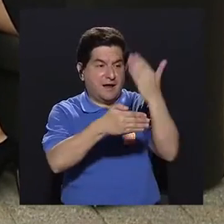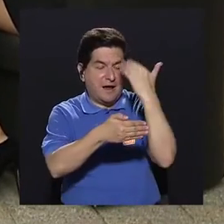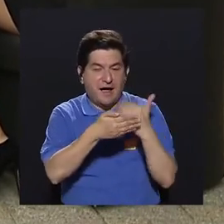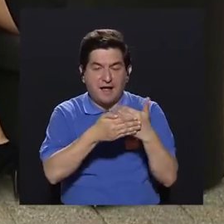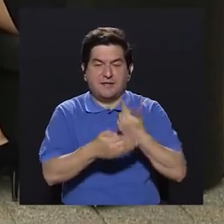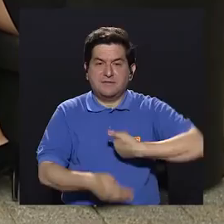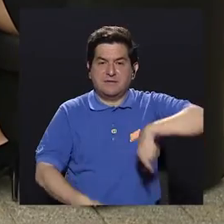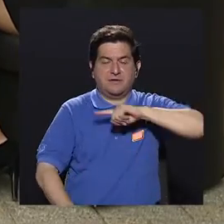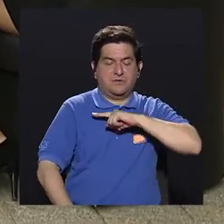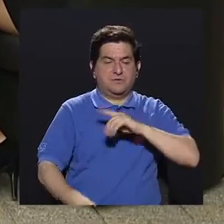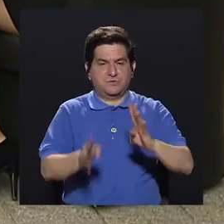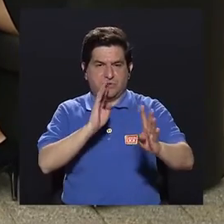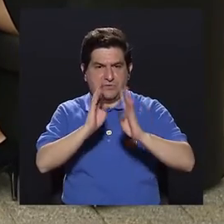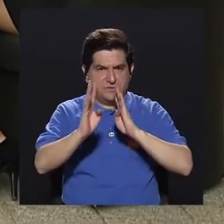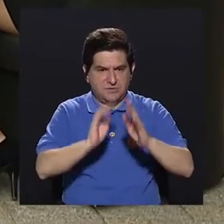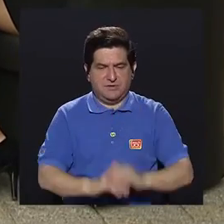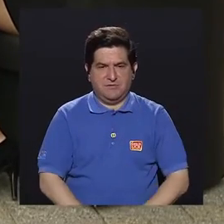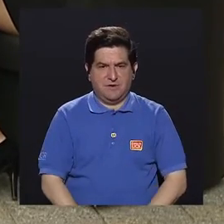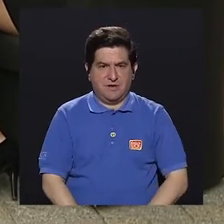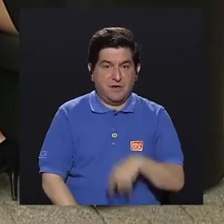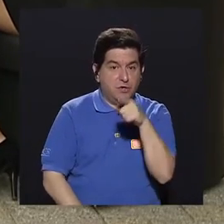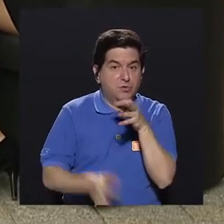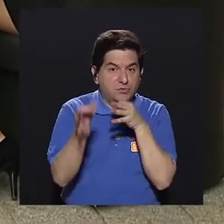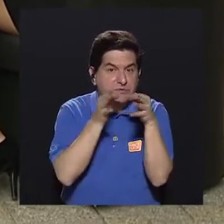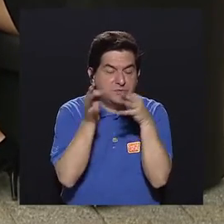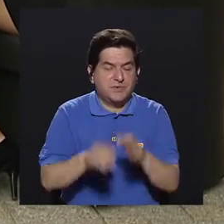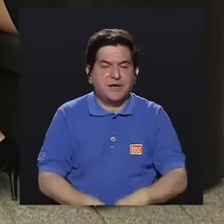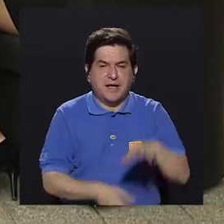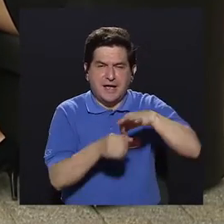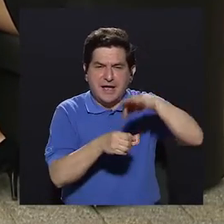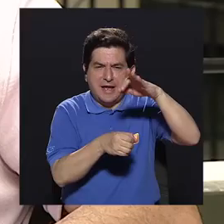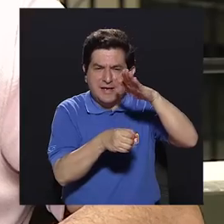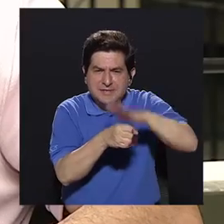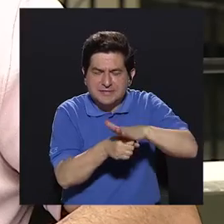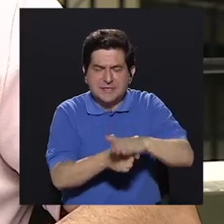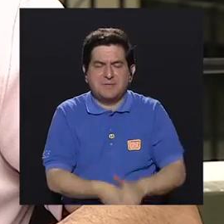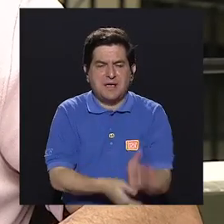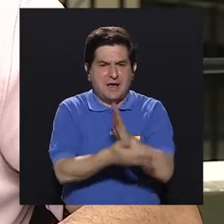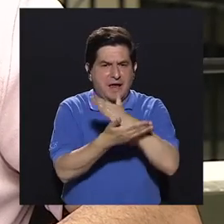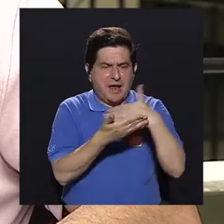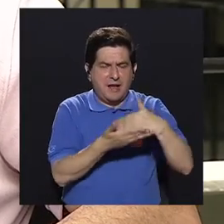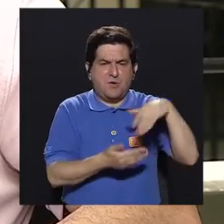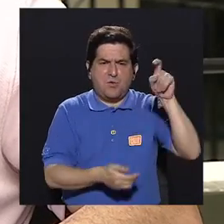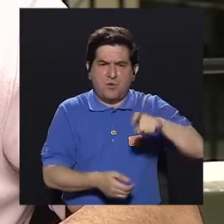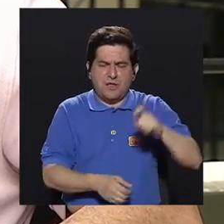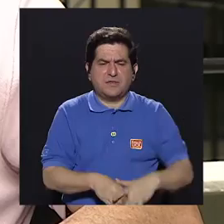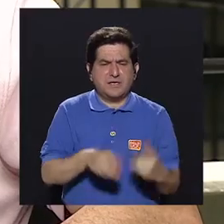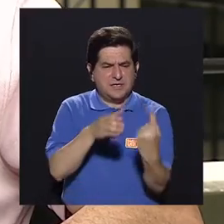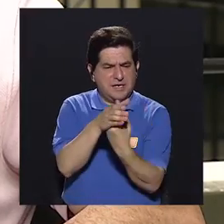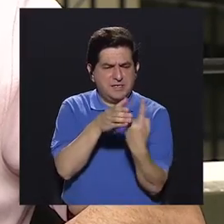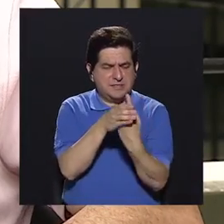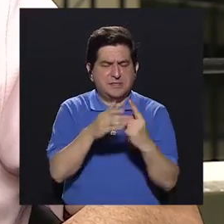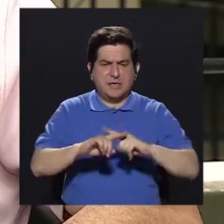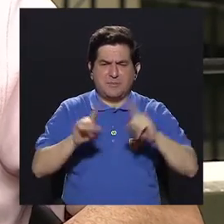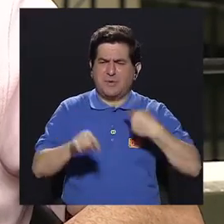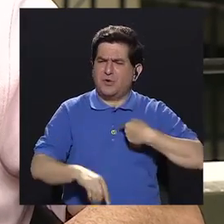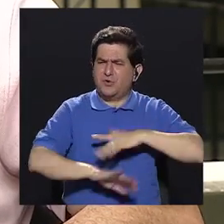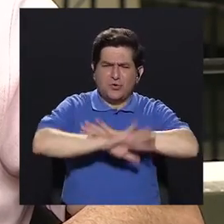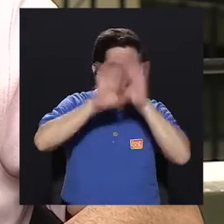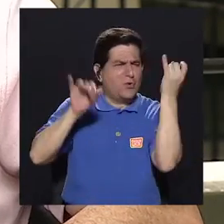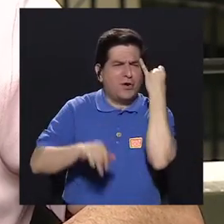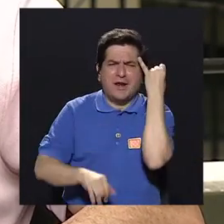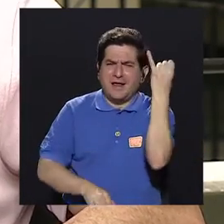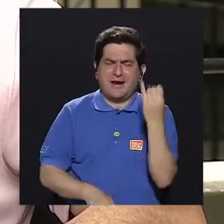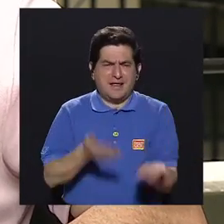bloque anterior usted nos conversaba acerca de que algunas semillas deberían de licuarse o molerse, pero no me quedó muy